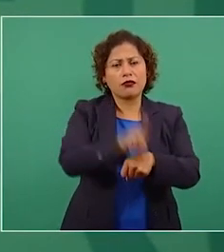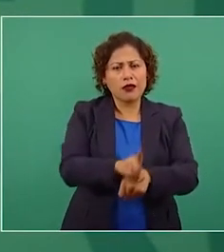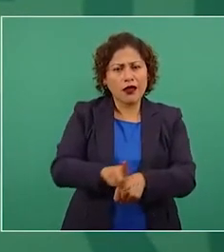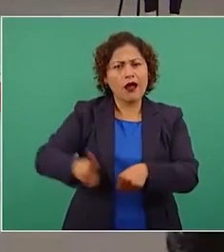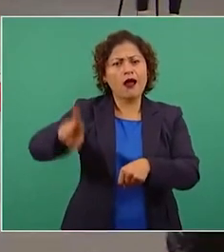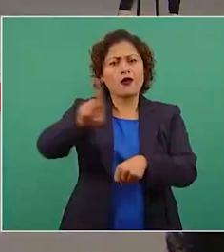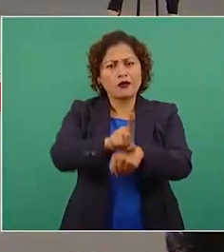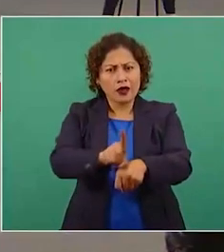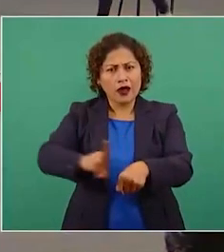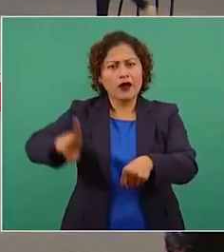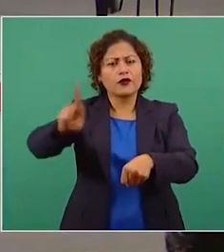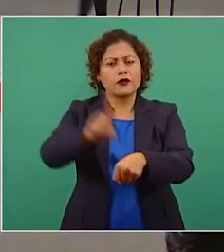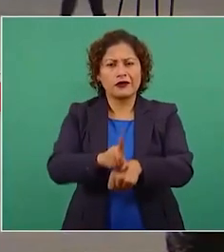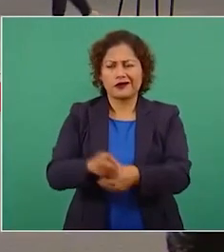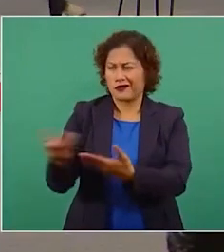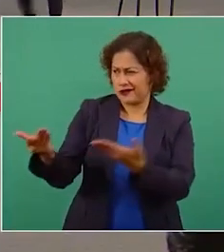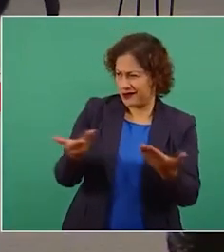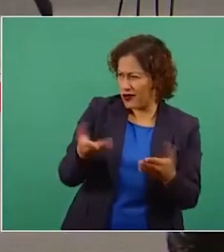A ver, ¿cómo es?